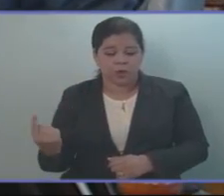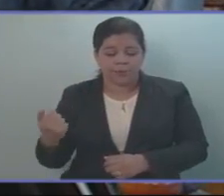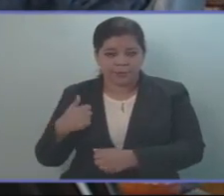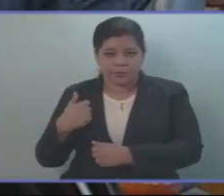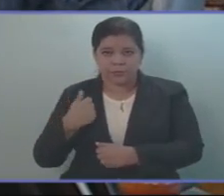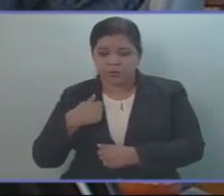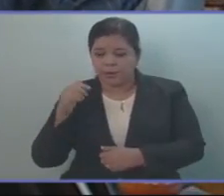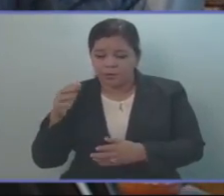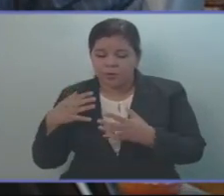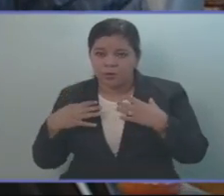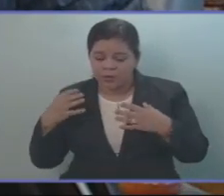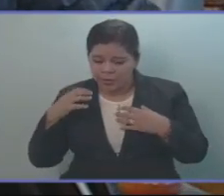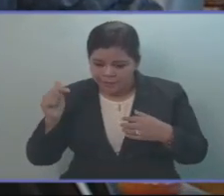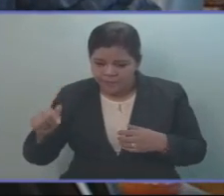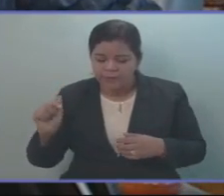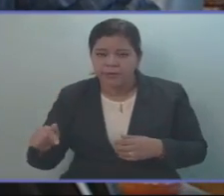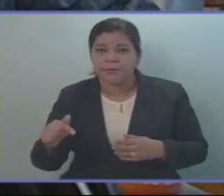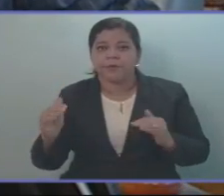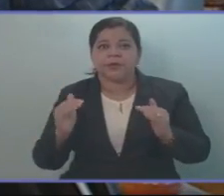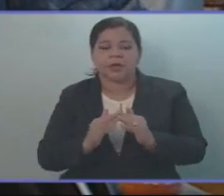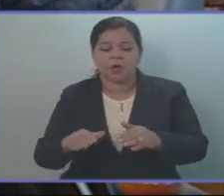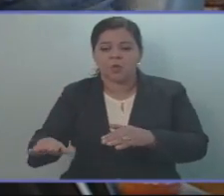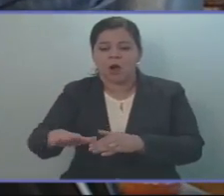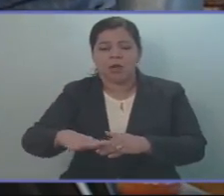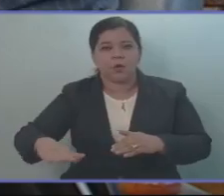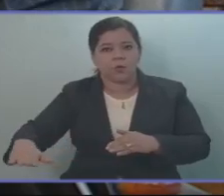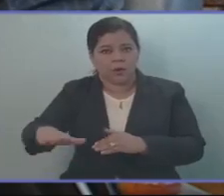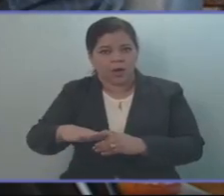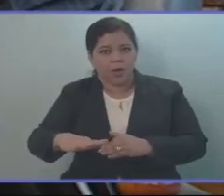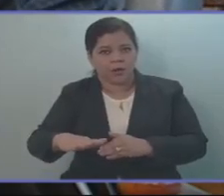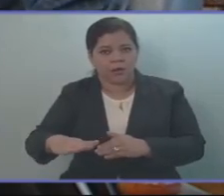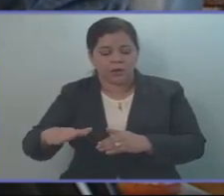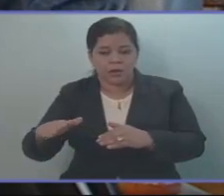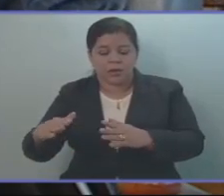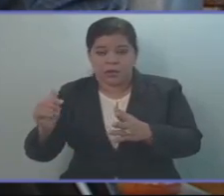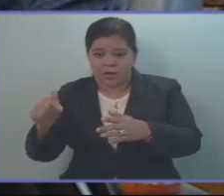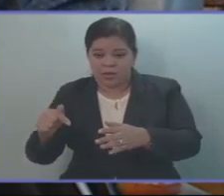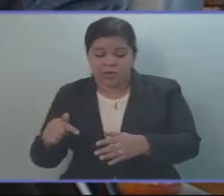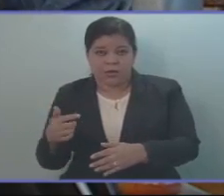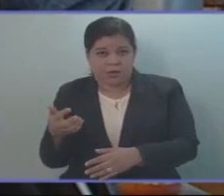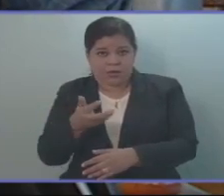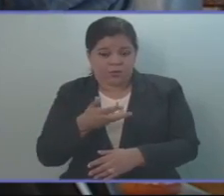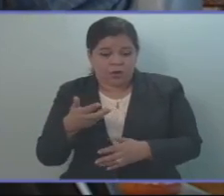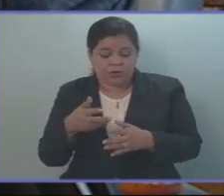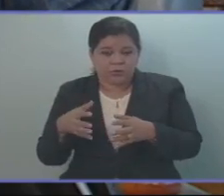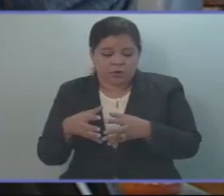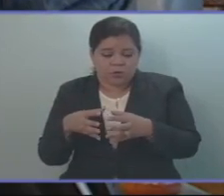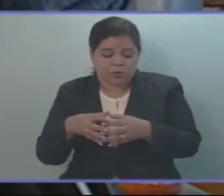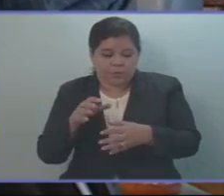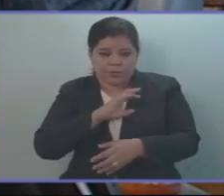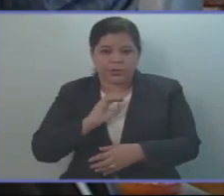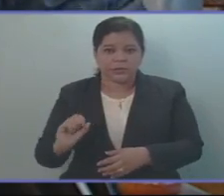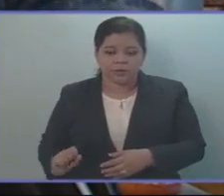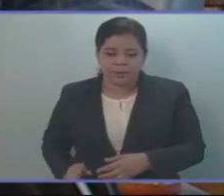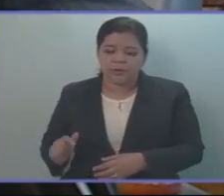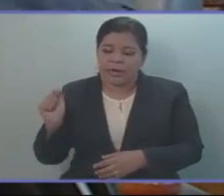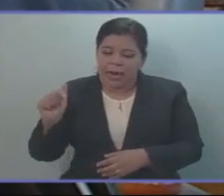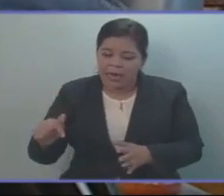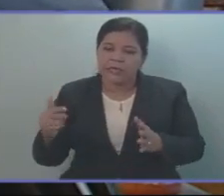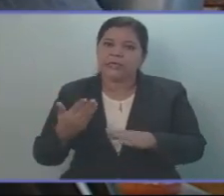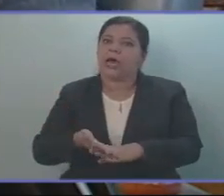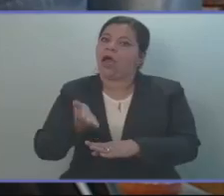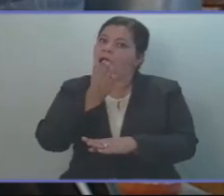Incluso la base donde están acantonadas las tropas salvadoreñas han sido ya objeto,